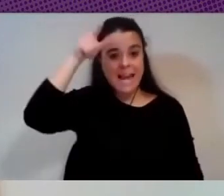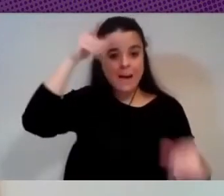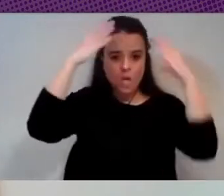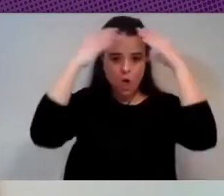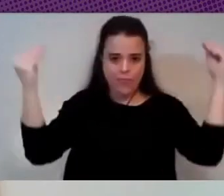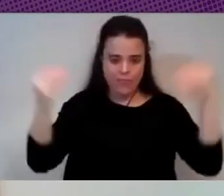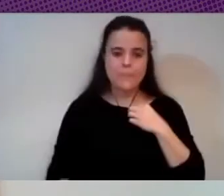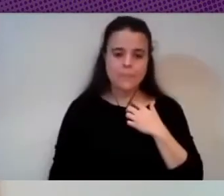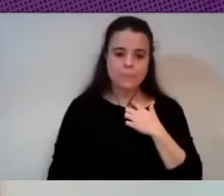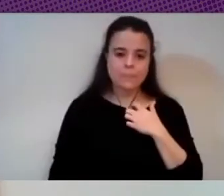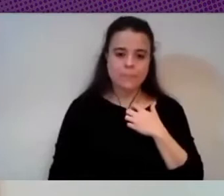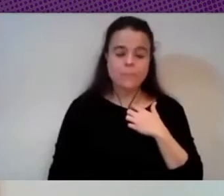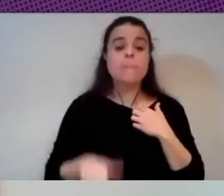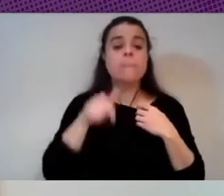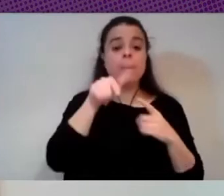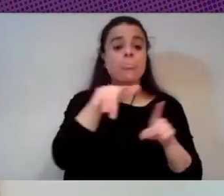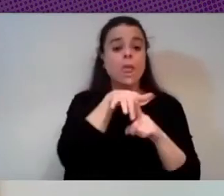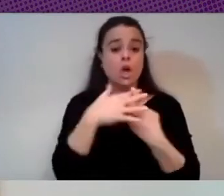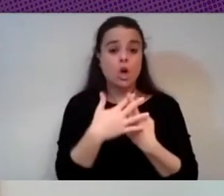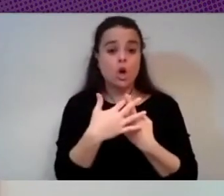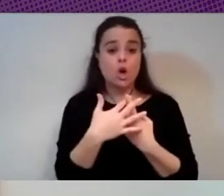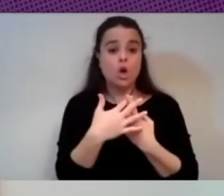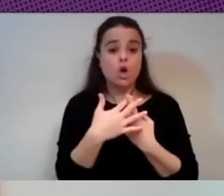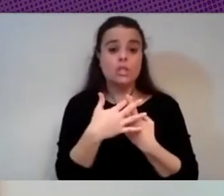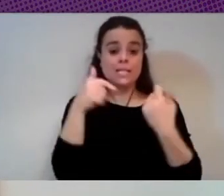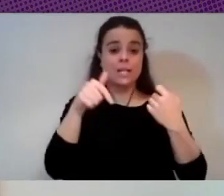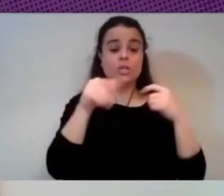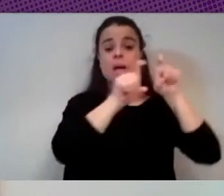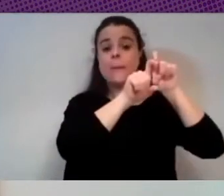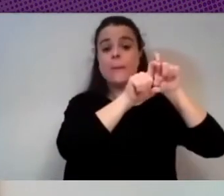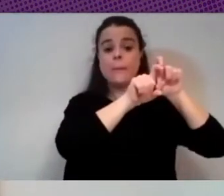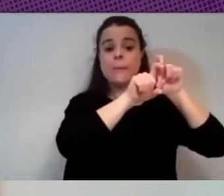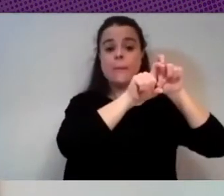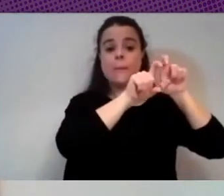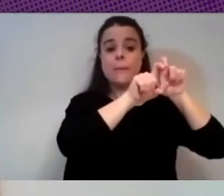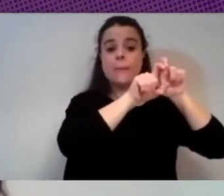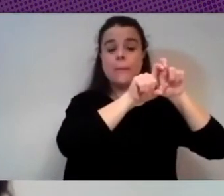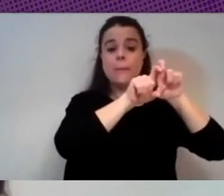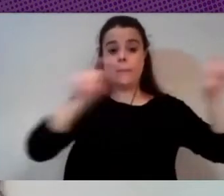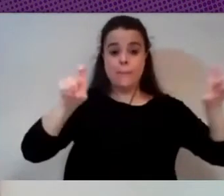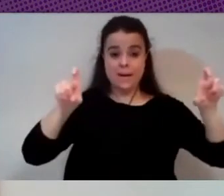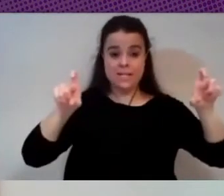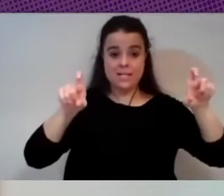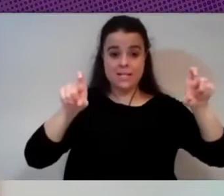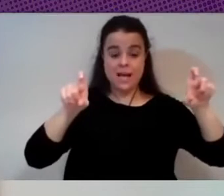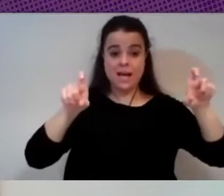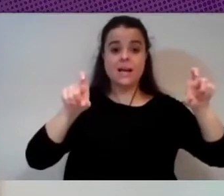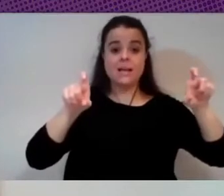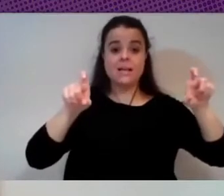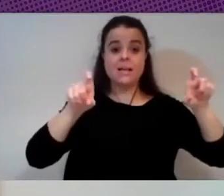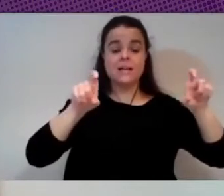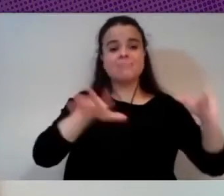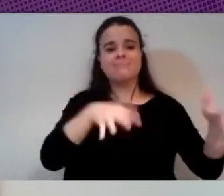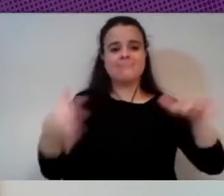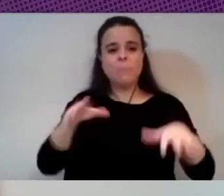entonces desde estos contextos se lanzan estas empresas y ahora ahora aquí en países que no están desarrollando estas